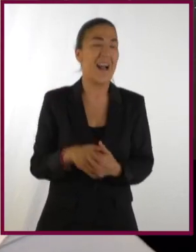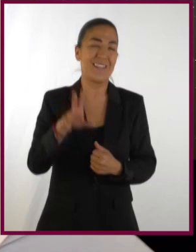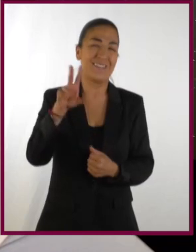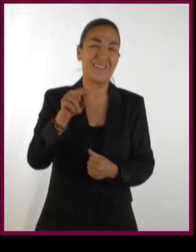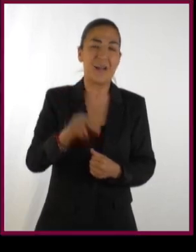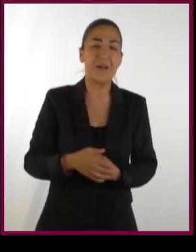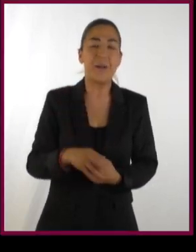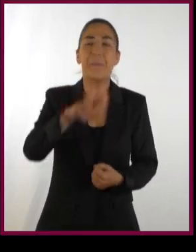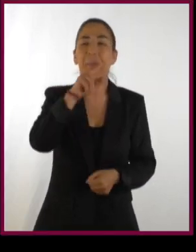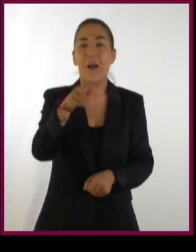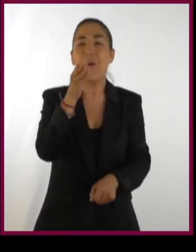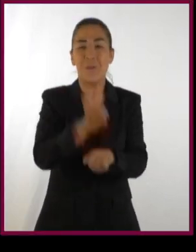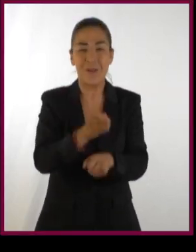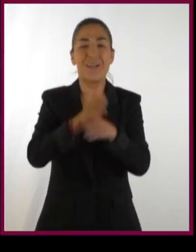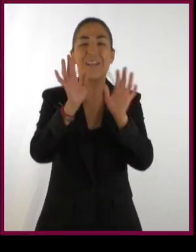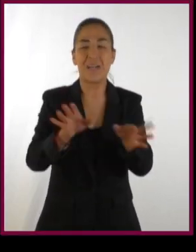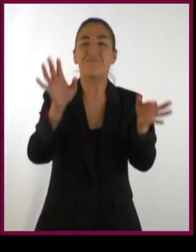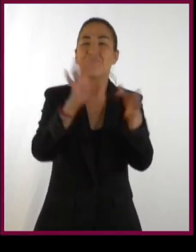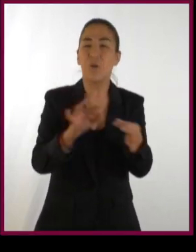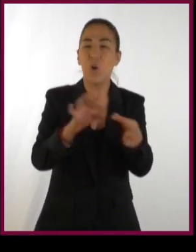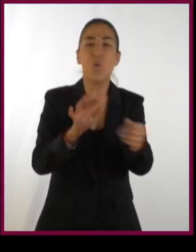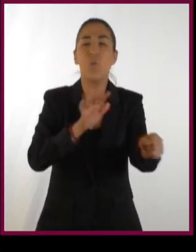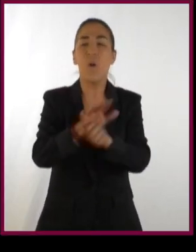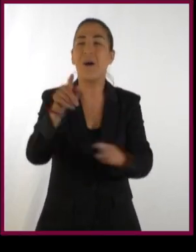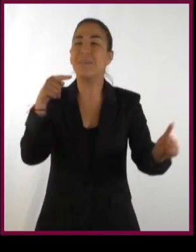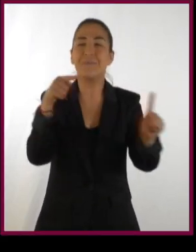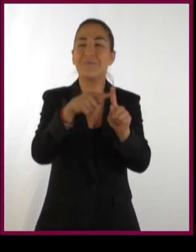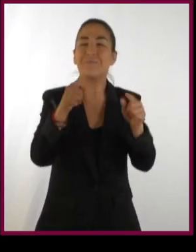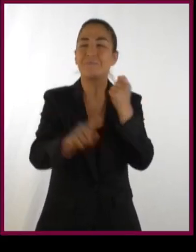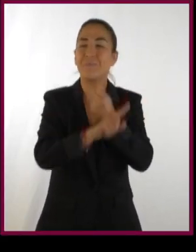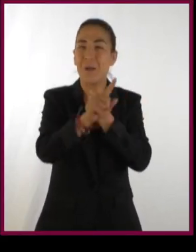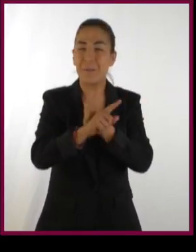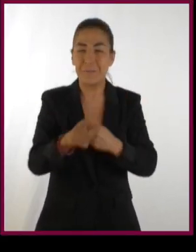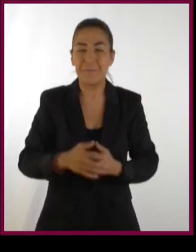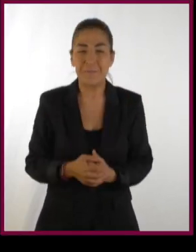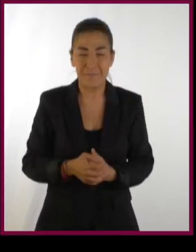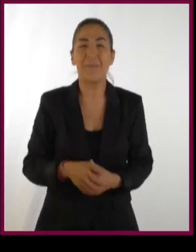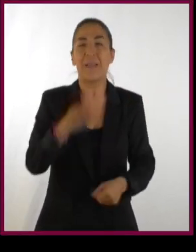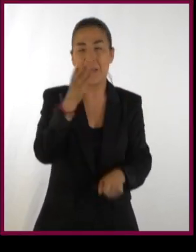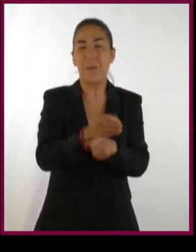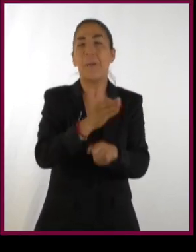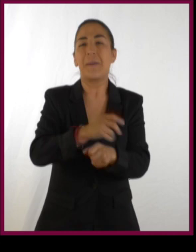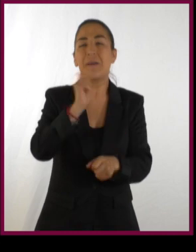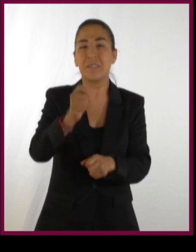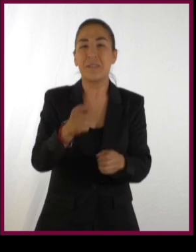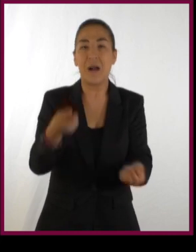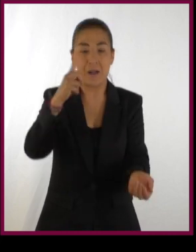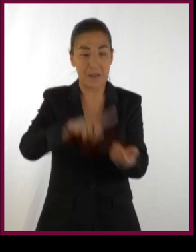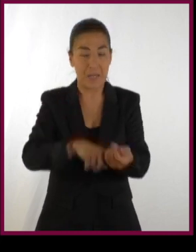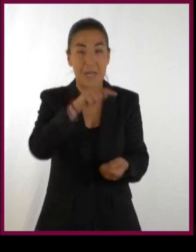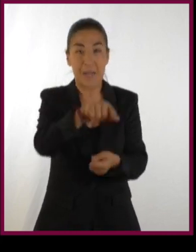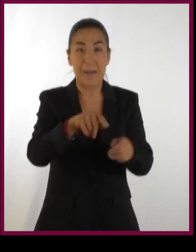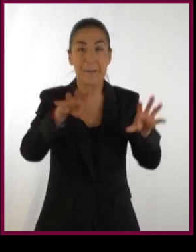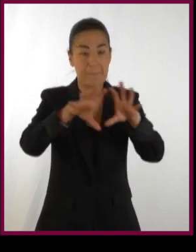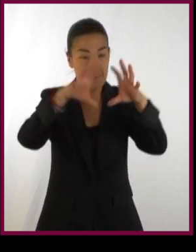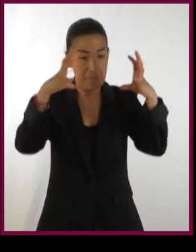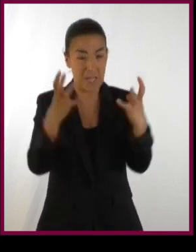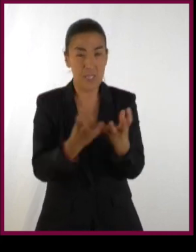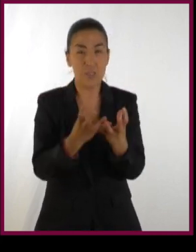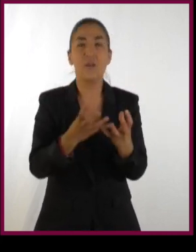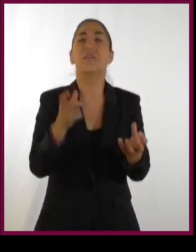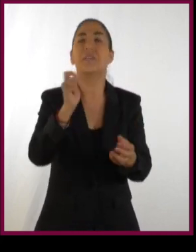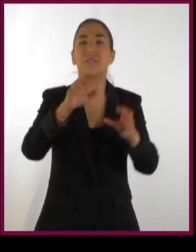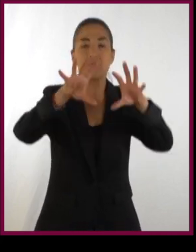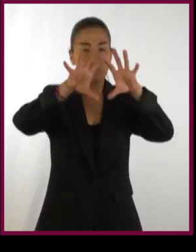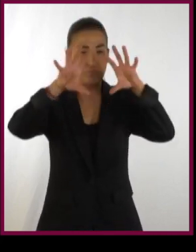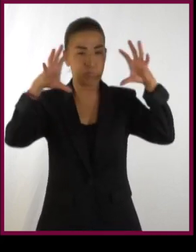nos disfacemos de nuevo. No, no creo. Mejor vamos ya con el planteamiento del problema, ¿no? Pues, por un lado, sabemos que la